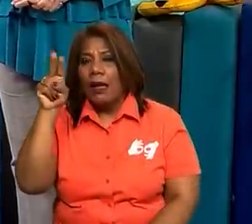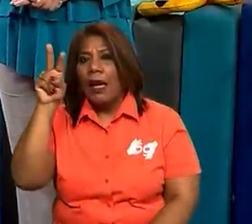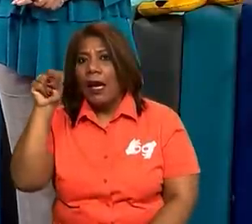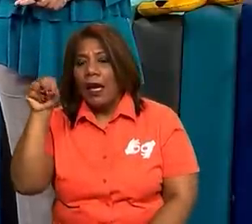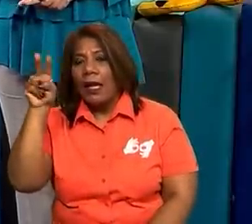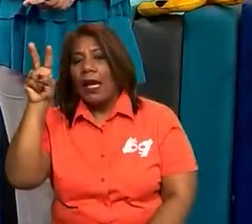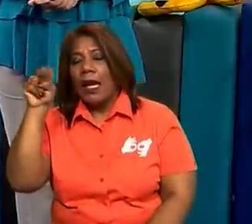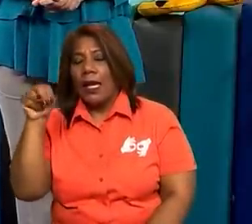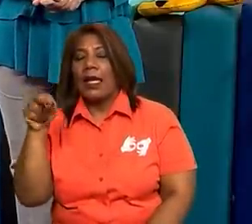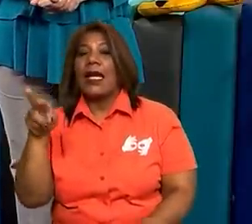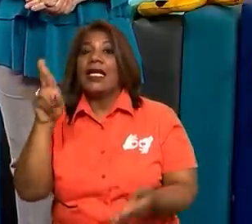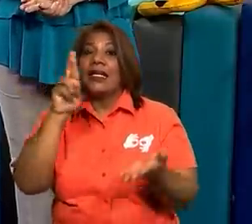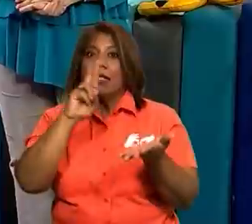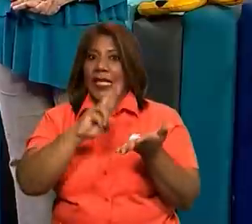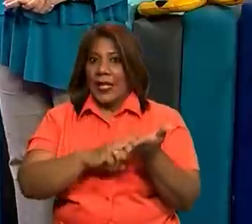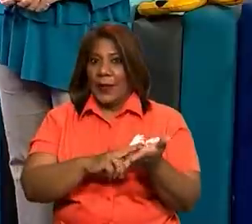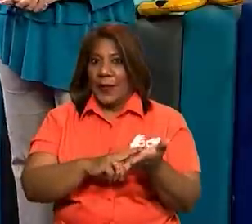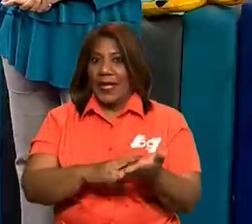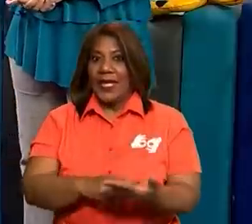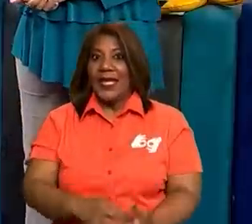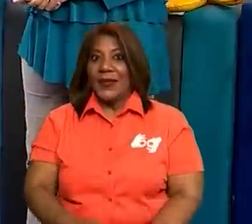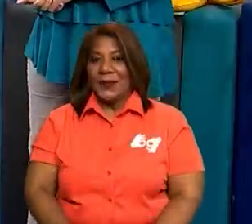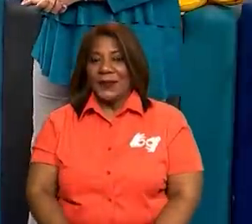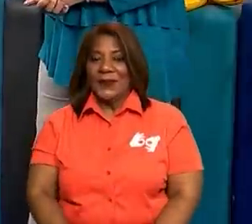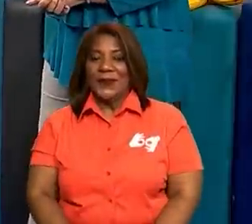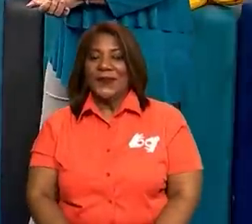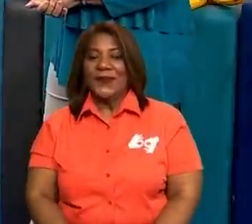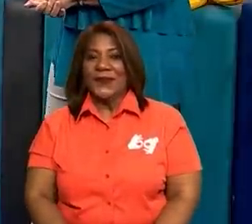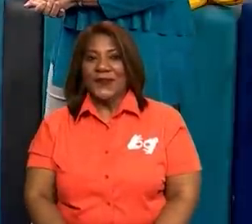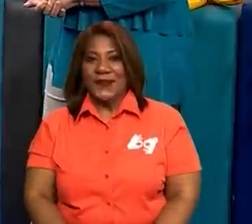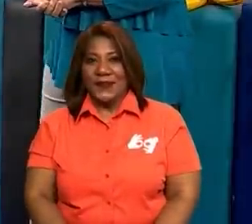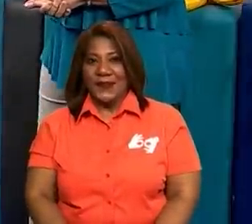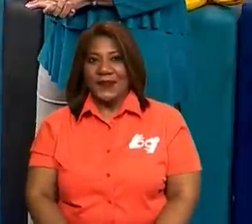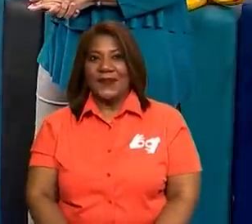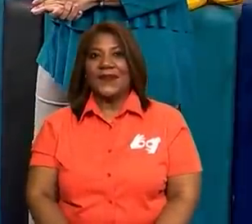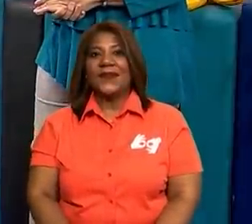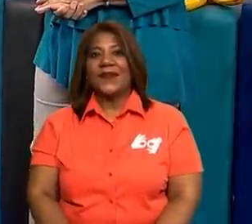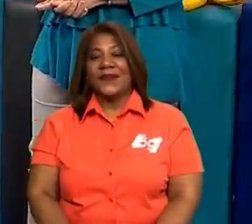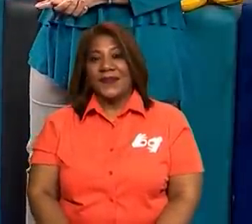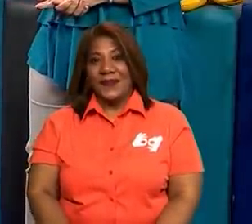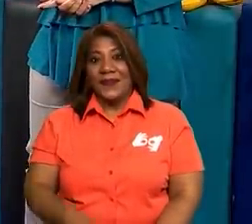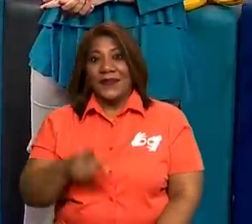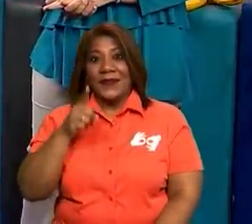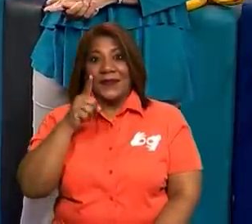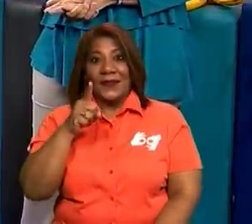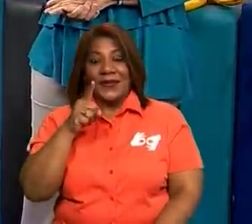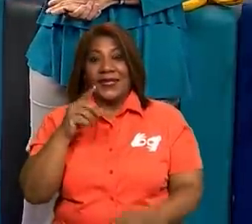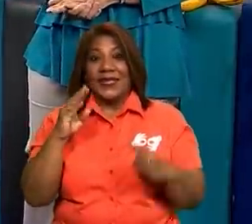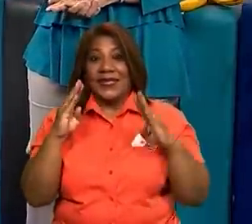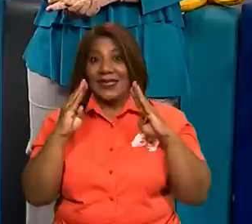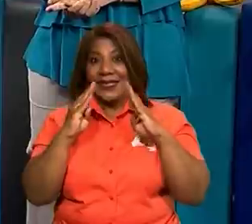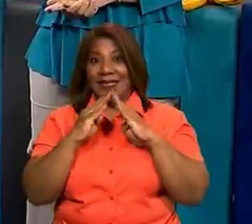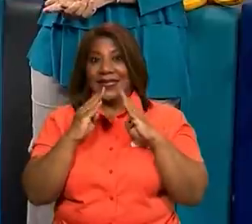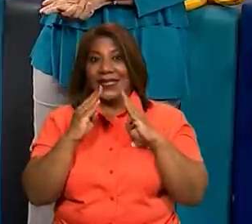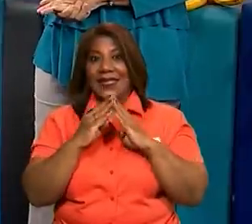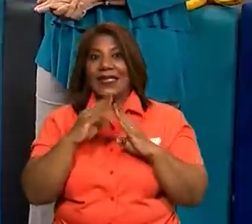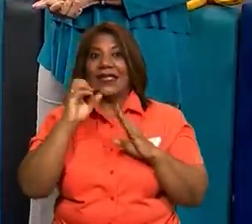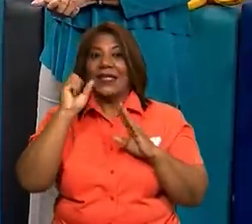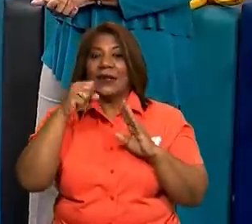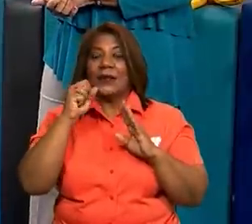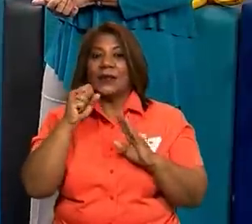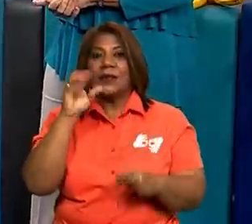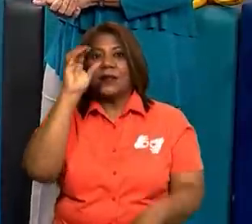de la N, ¿verdad? Muy bien, chicos, entonces en casa ustedes van a colorear o